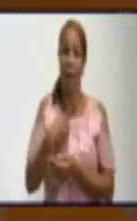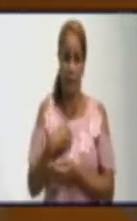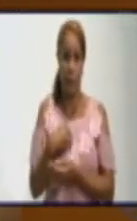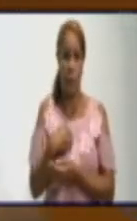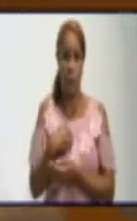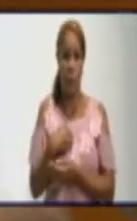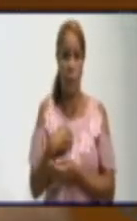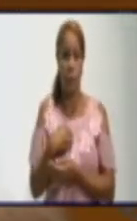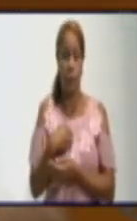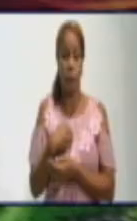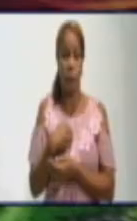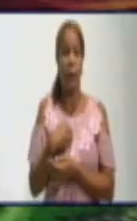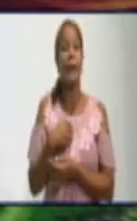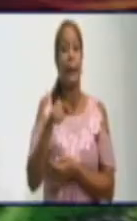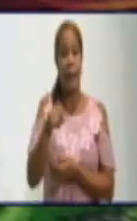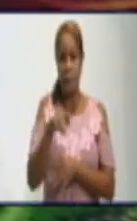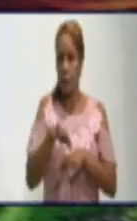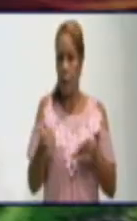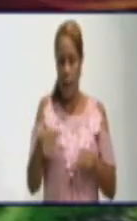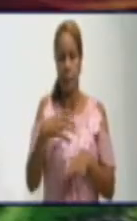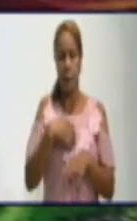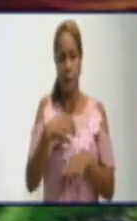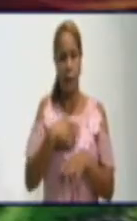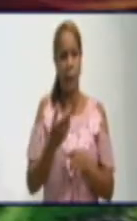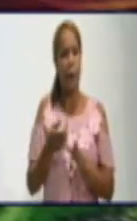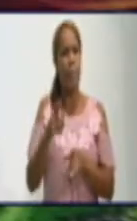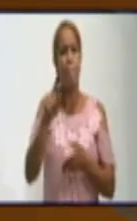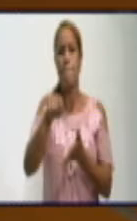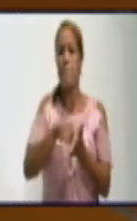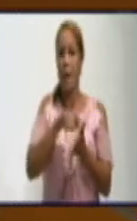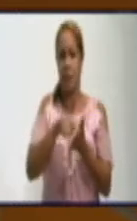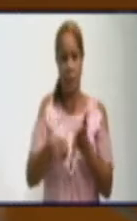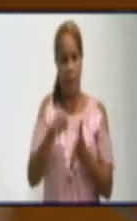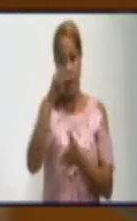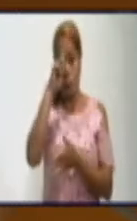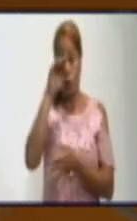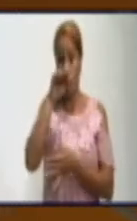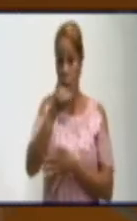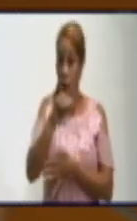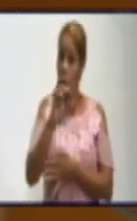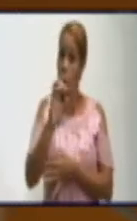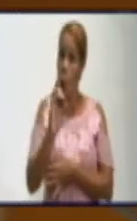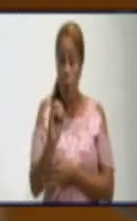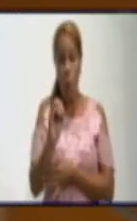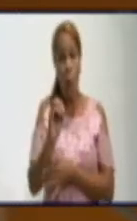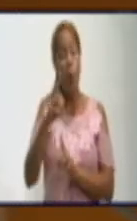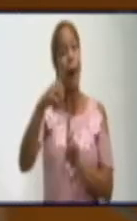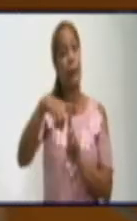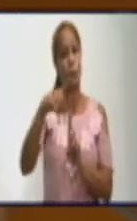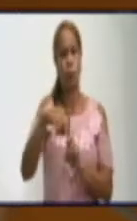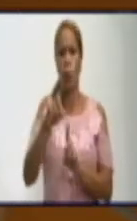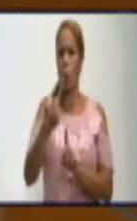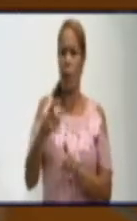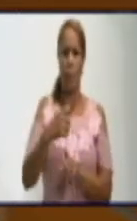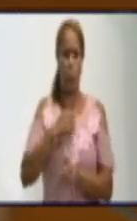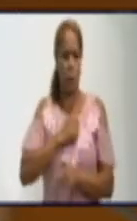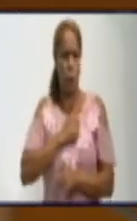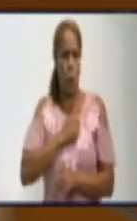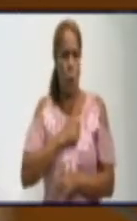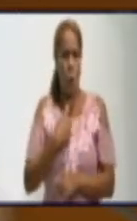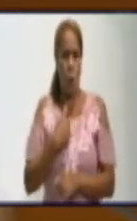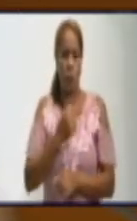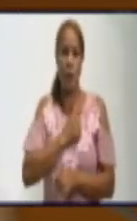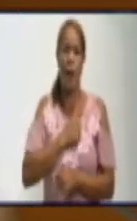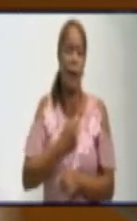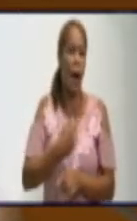del portador de esa patología y que ya tiene planificado su ingreso o su consulta. No es por complacencia, no es porque yo hace tiempo